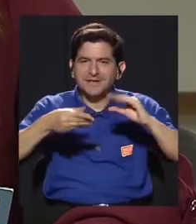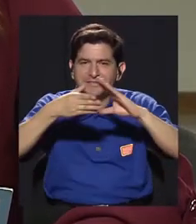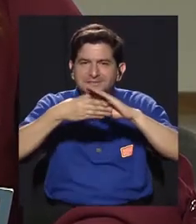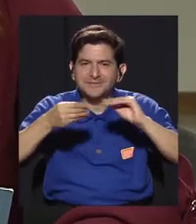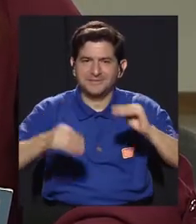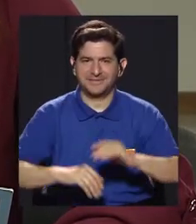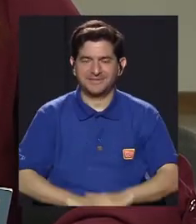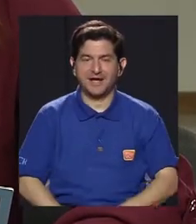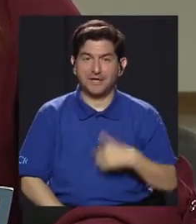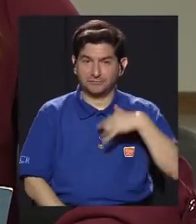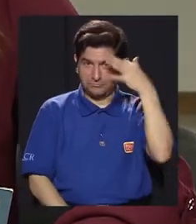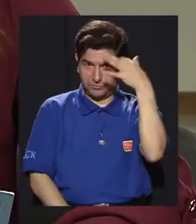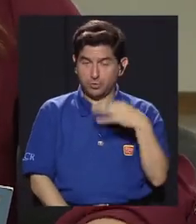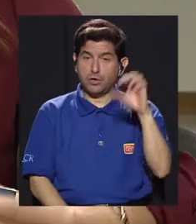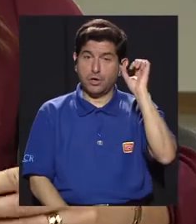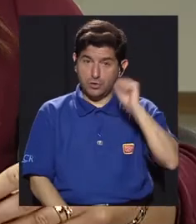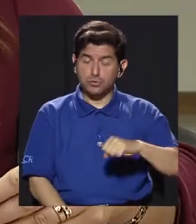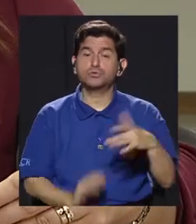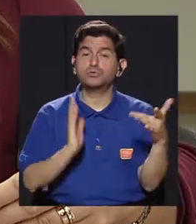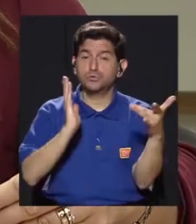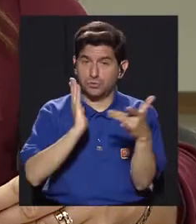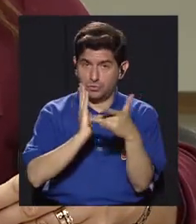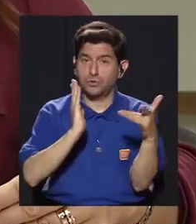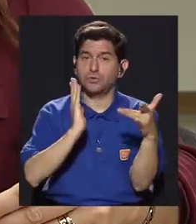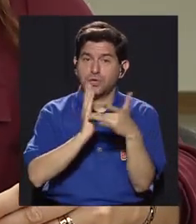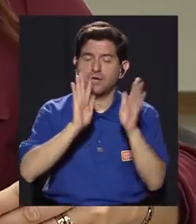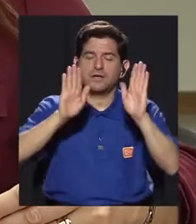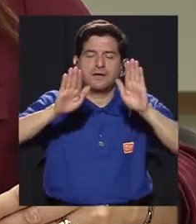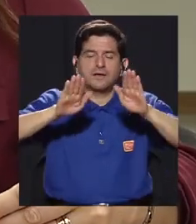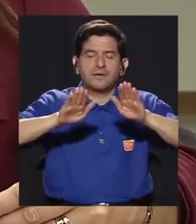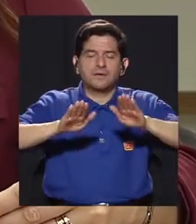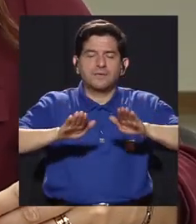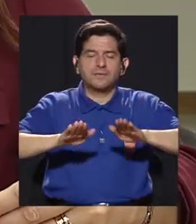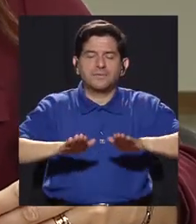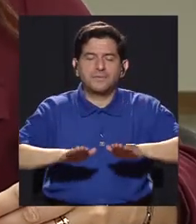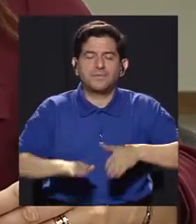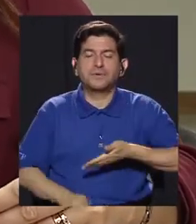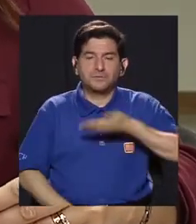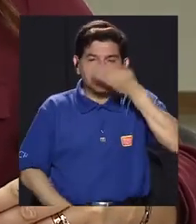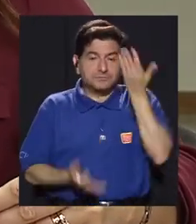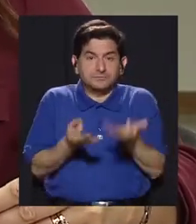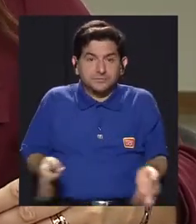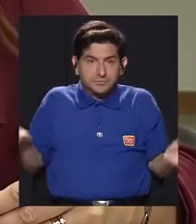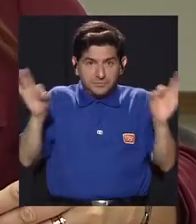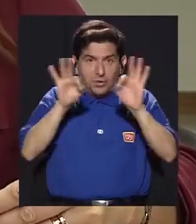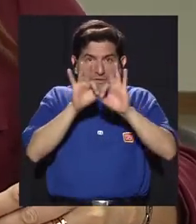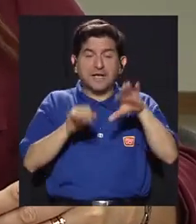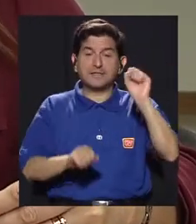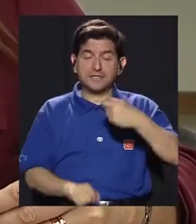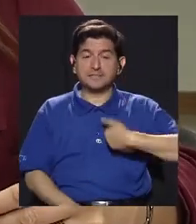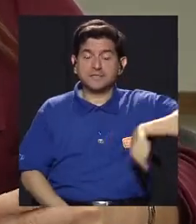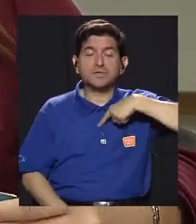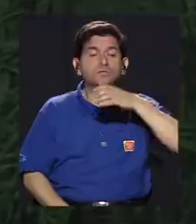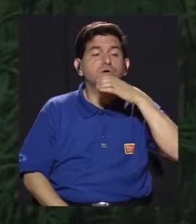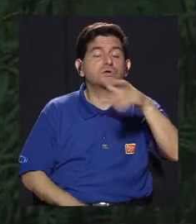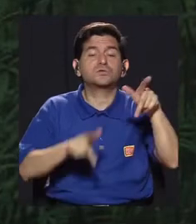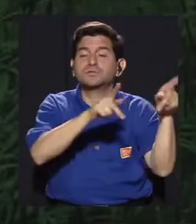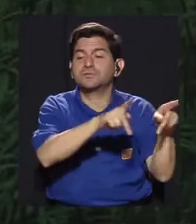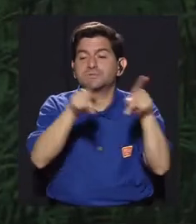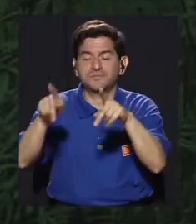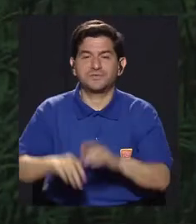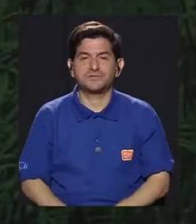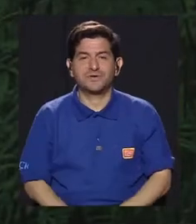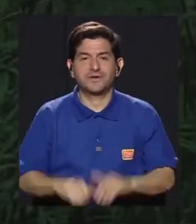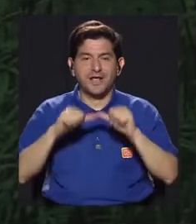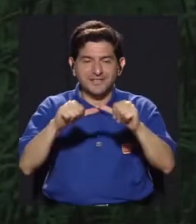Tal vez si nos comenta un poquitito, ¿verdad? Porque me imagino que sí hay toda una técnica de relajación y de respiración importante. Nosotros lo que le